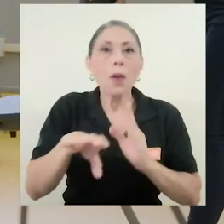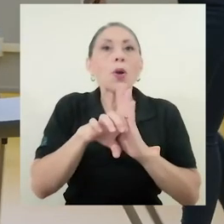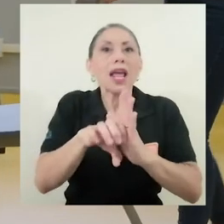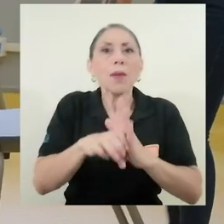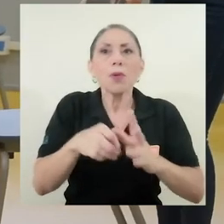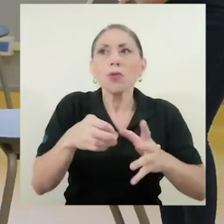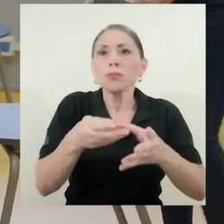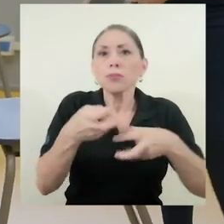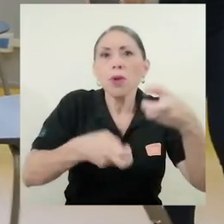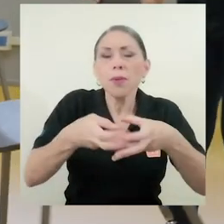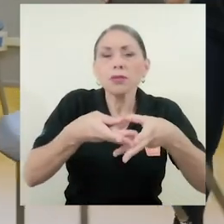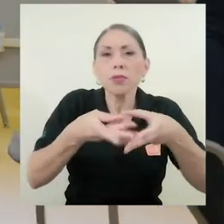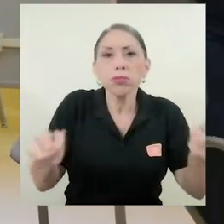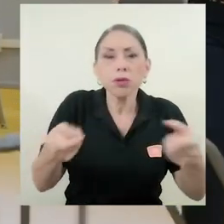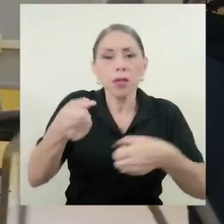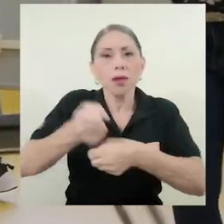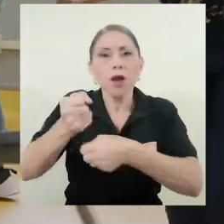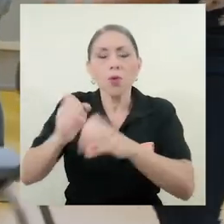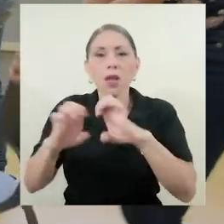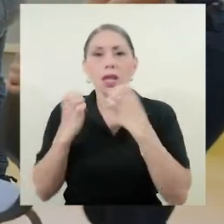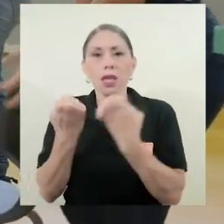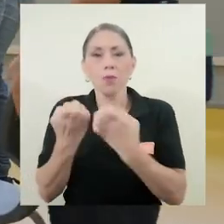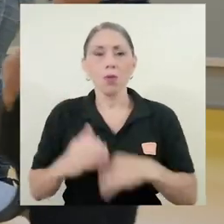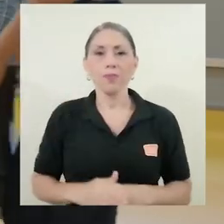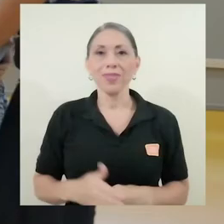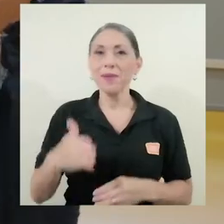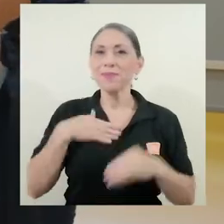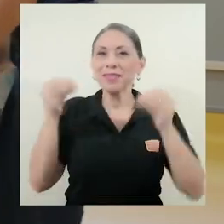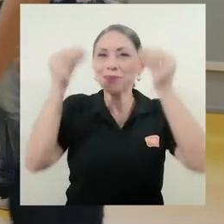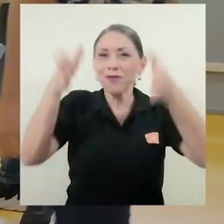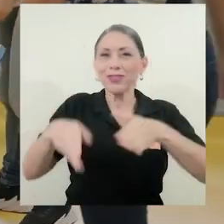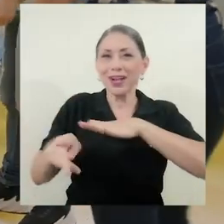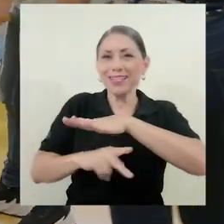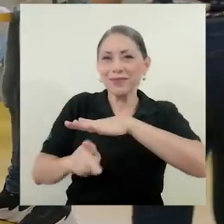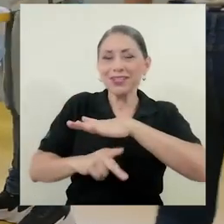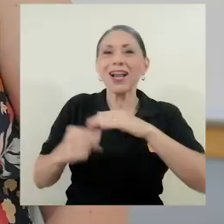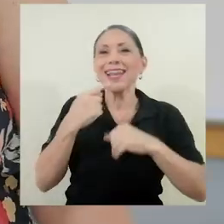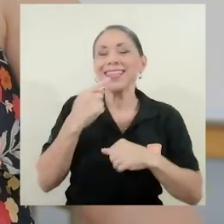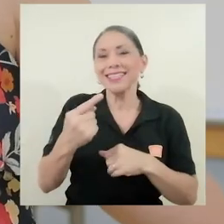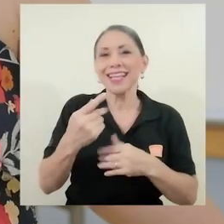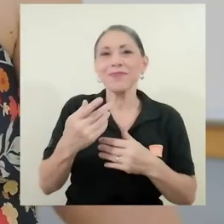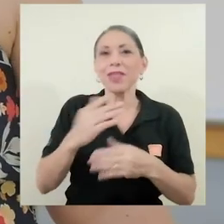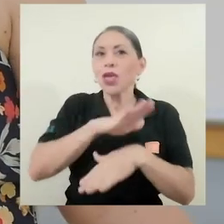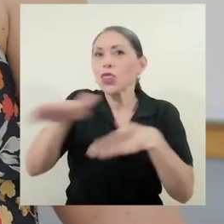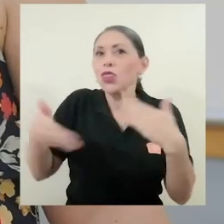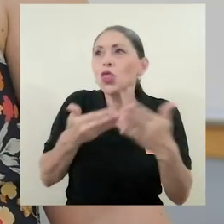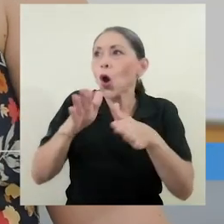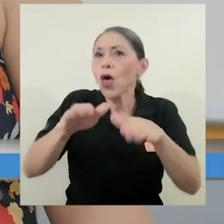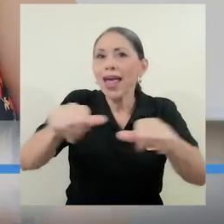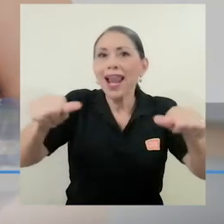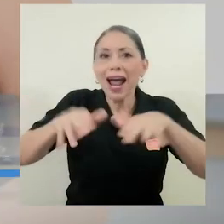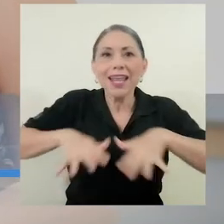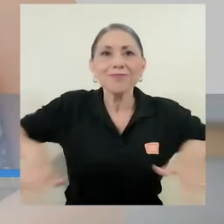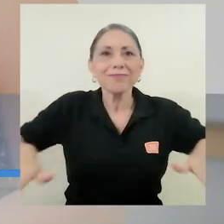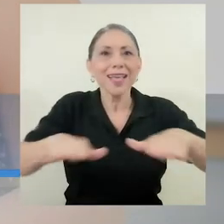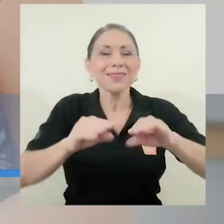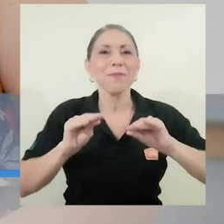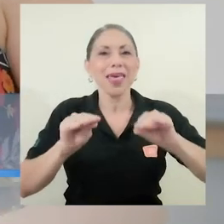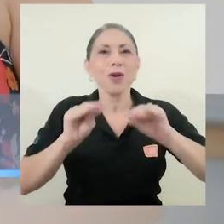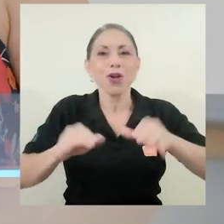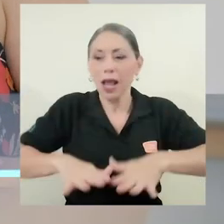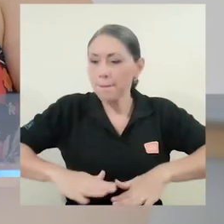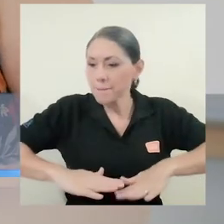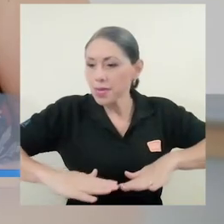de problemas, trabajo en equipo. Mis profesoras de preescalar dicen que todo el área es pedagógica, el piso es